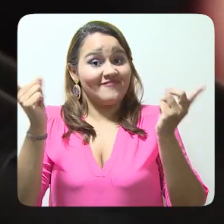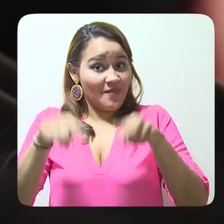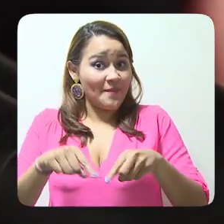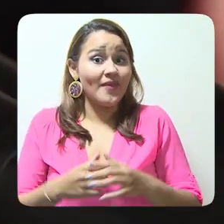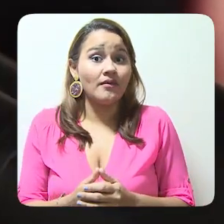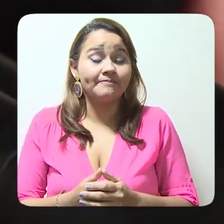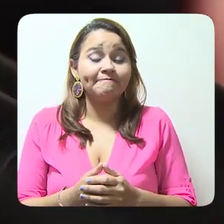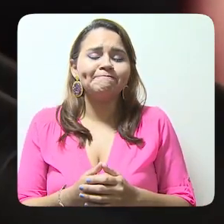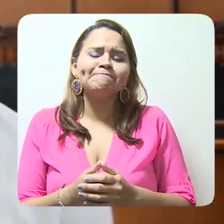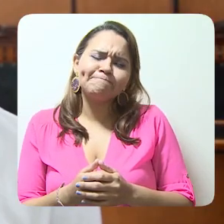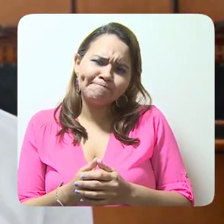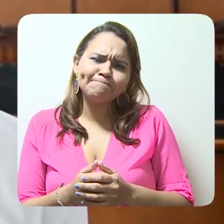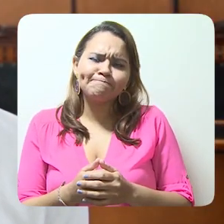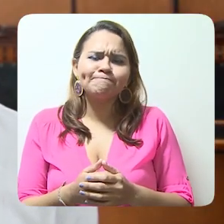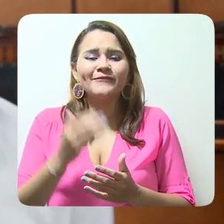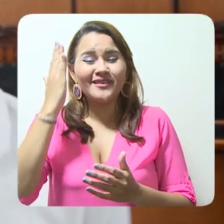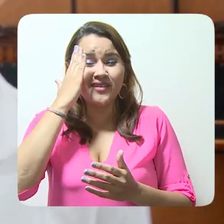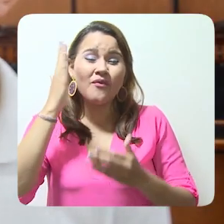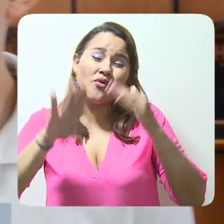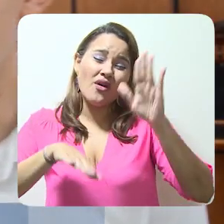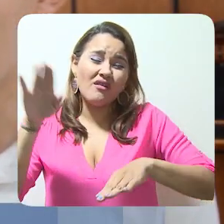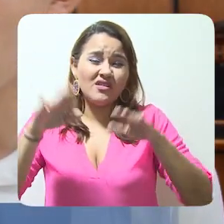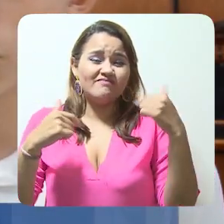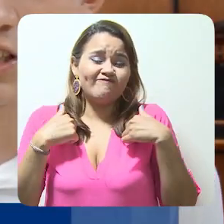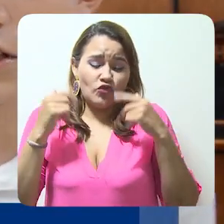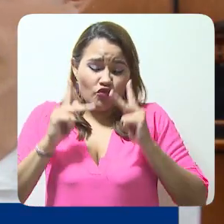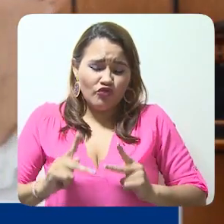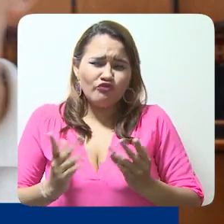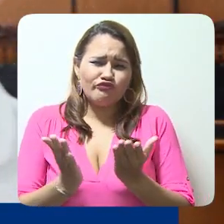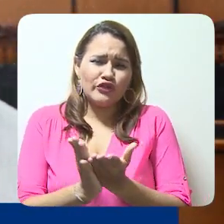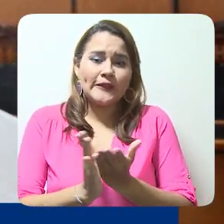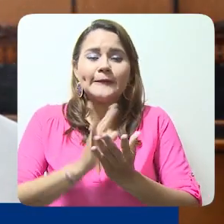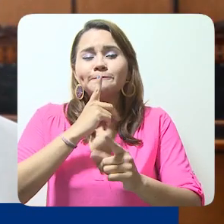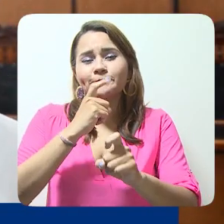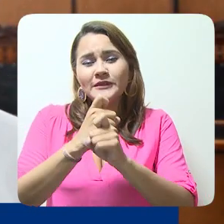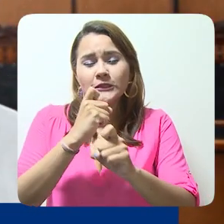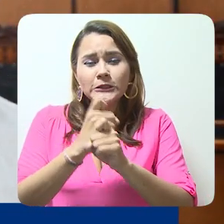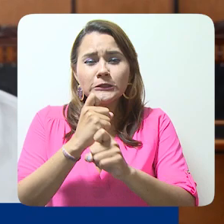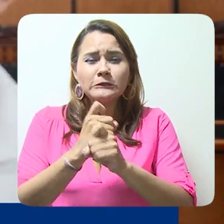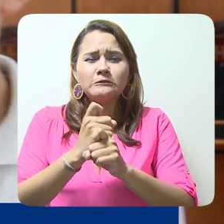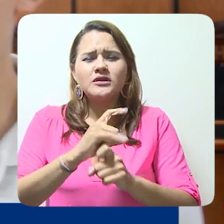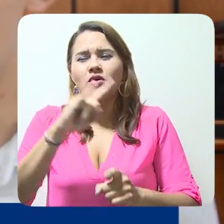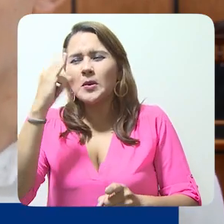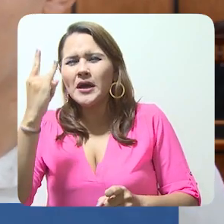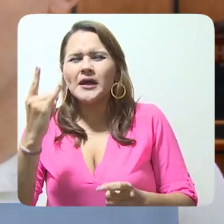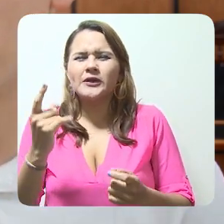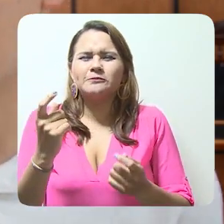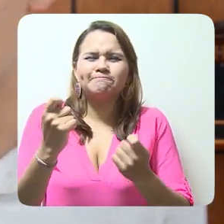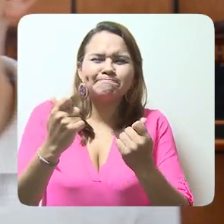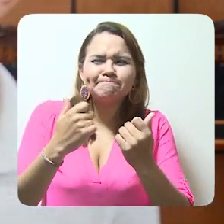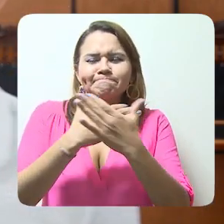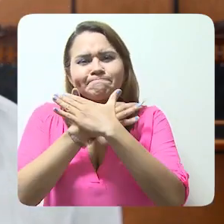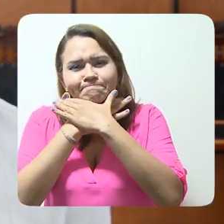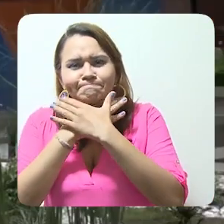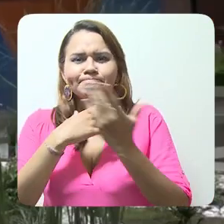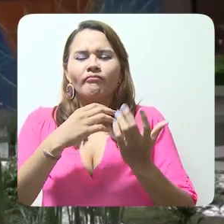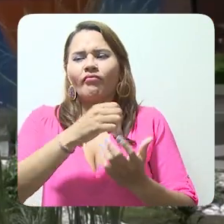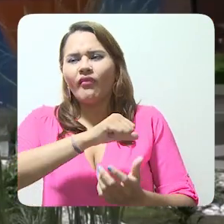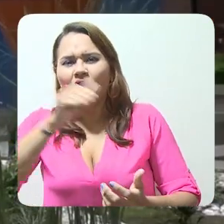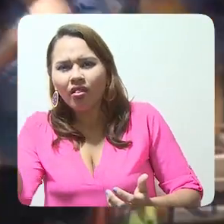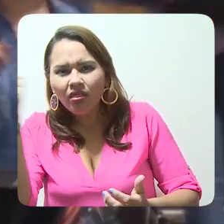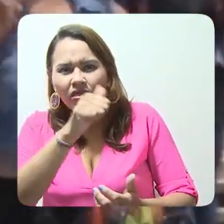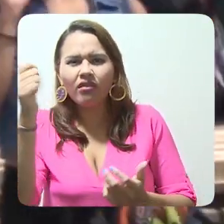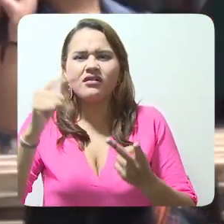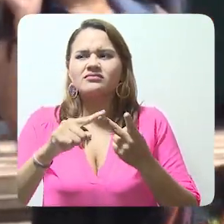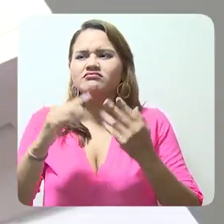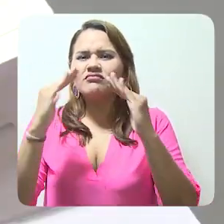país. Uno como estudiante a veces no tiene los suficientes recursos para costear lo que son pasajes, hospedaje.